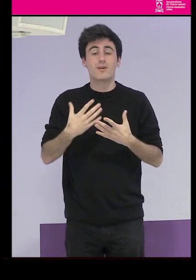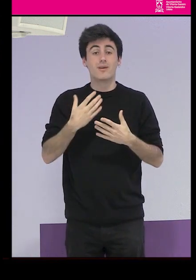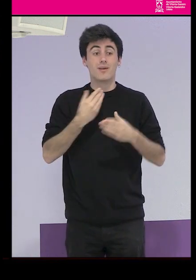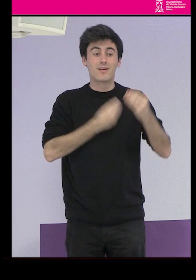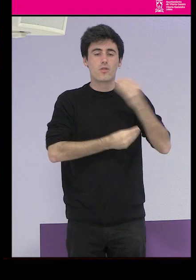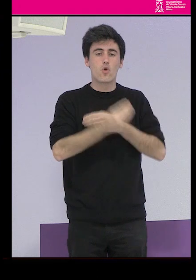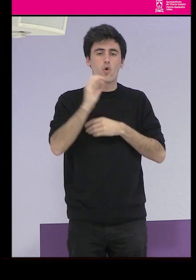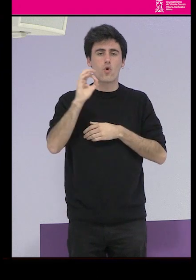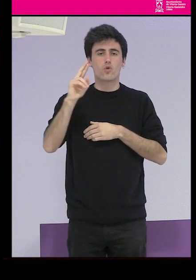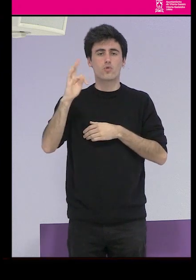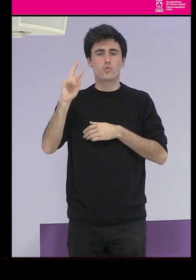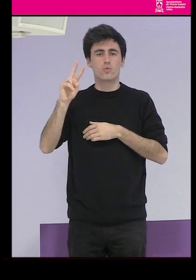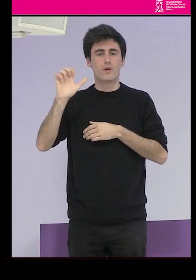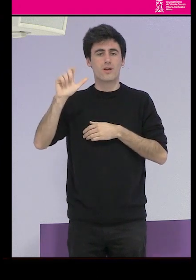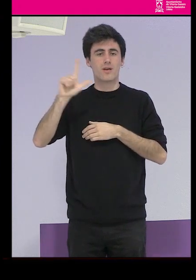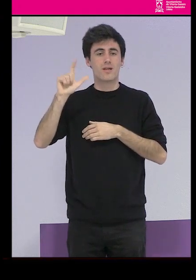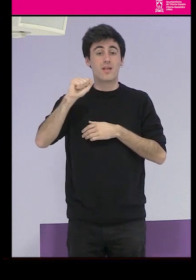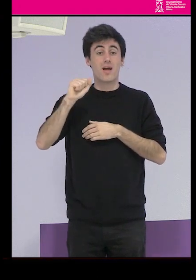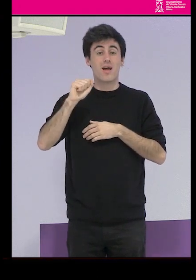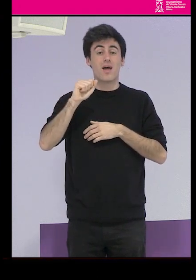Hortuella, en 1989.